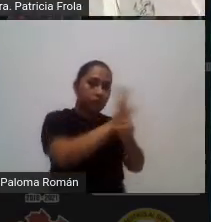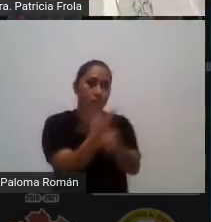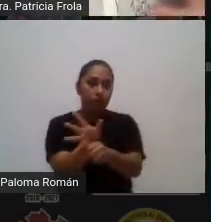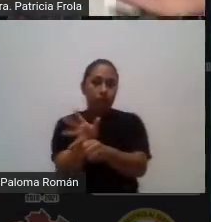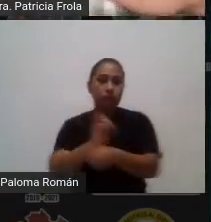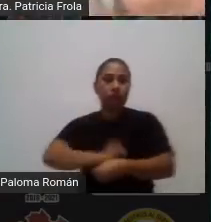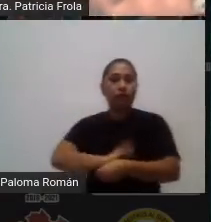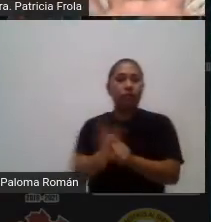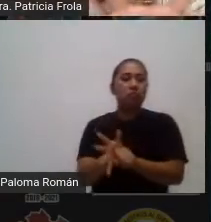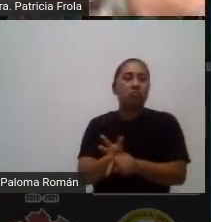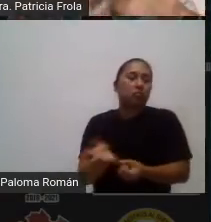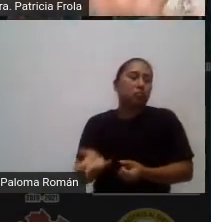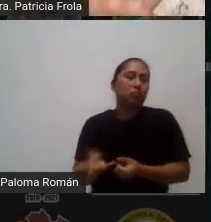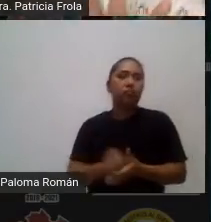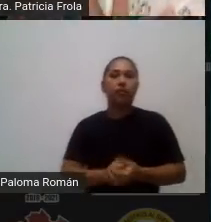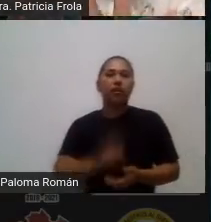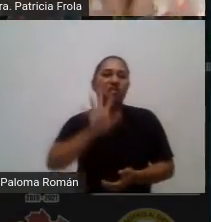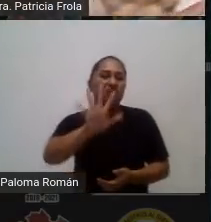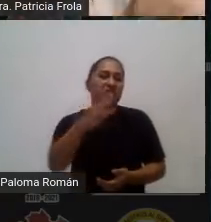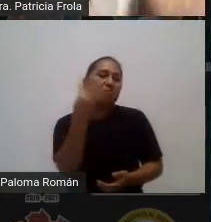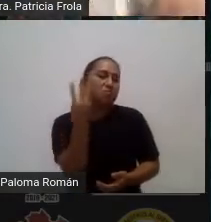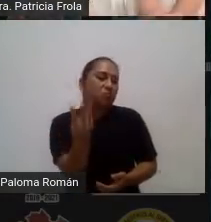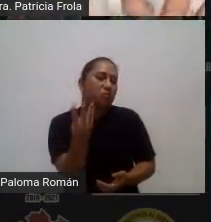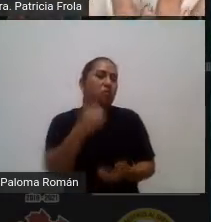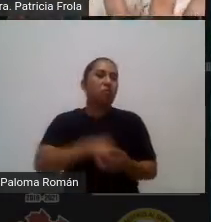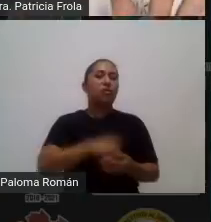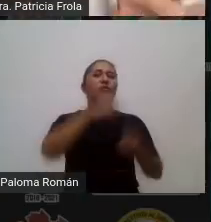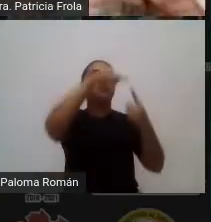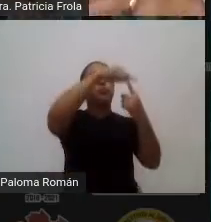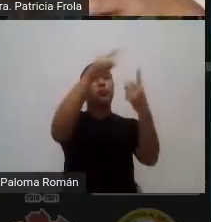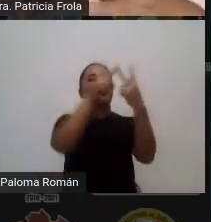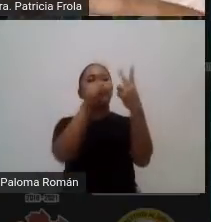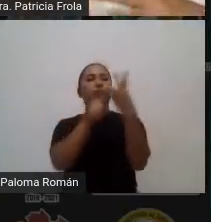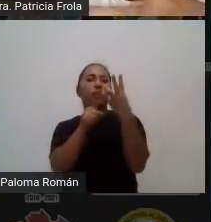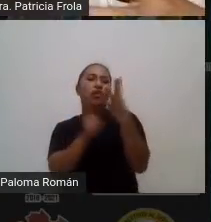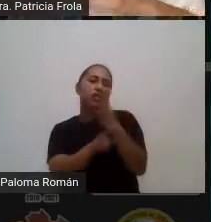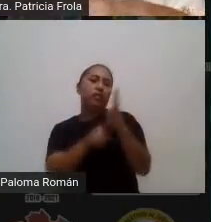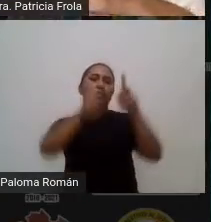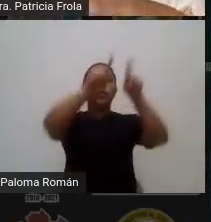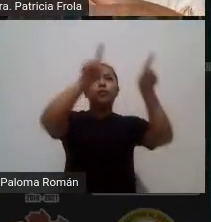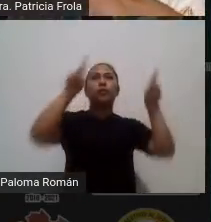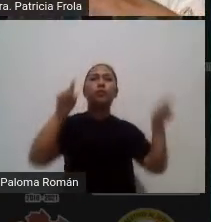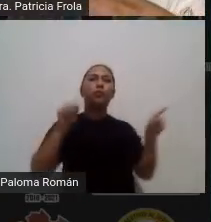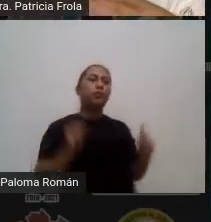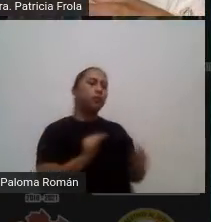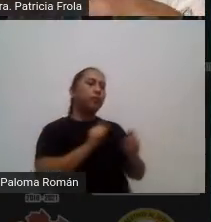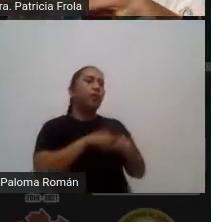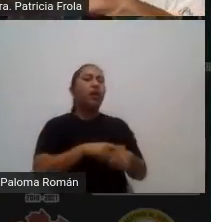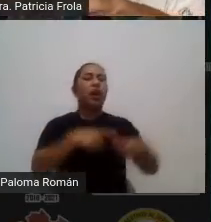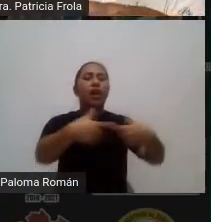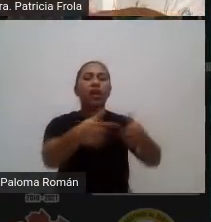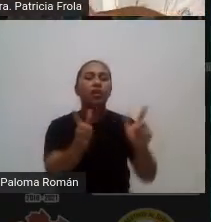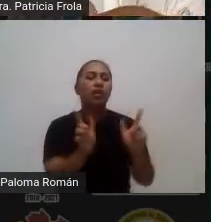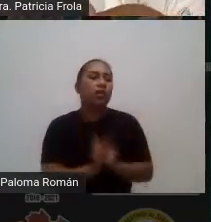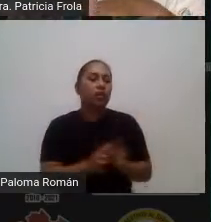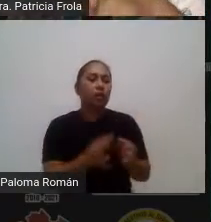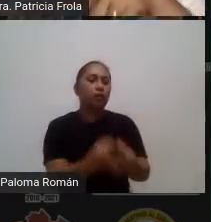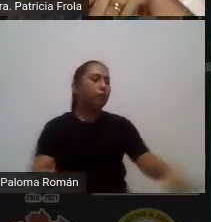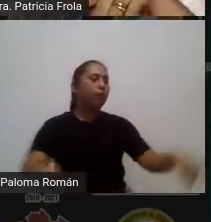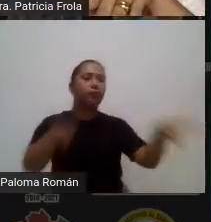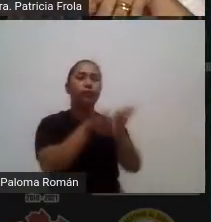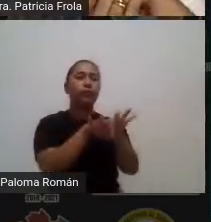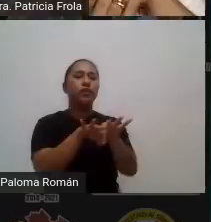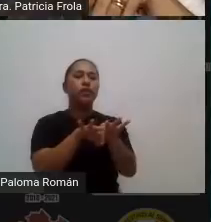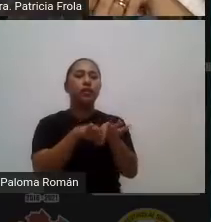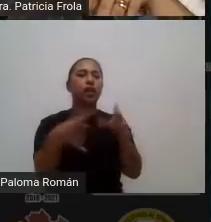coronavirus pero si cinco cuatro aristas que componen el fenómeno y entonces en ese grupo de interés se forman